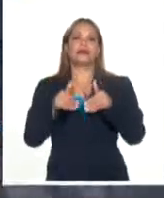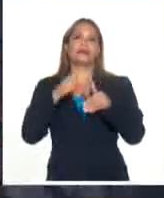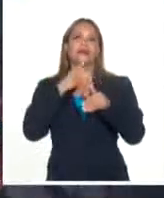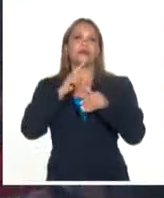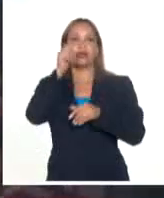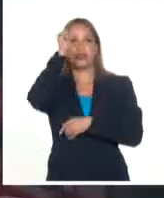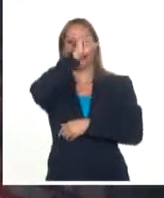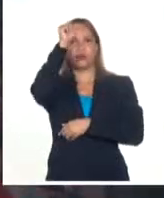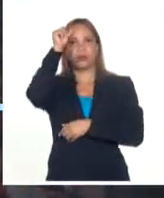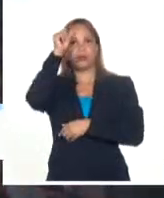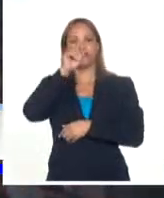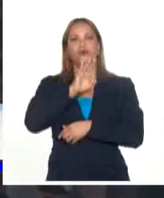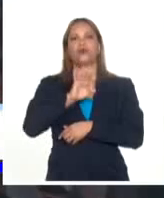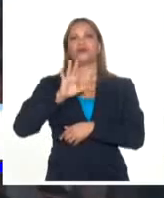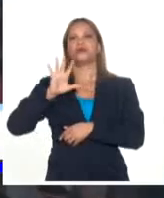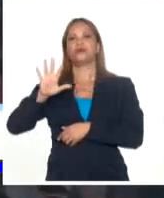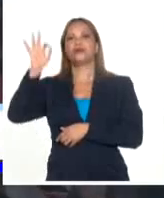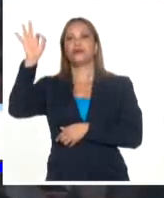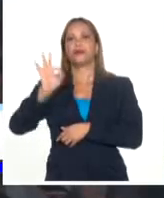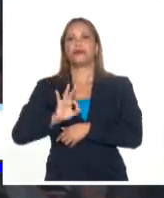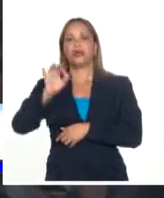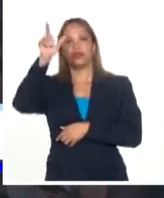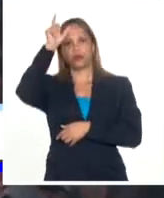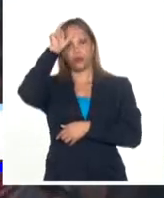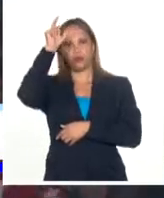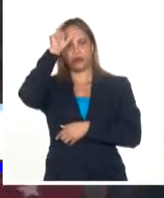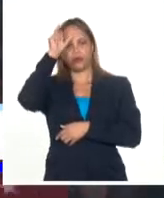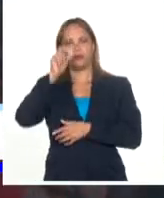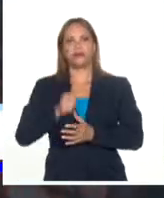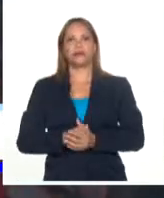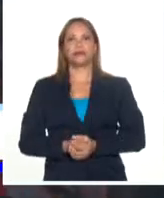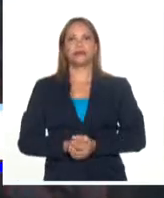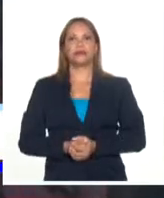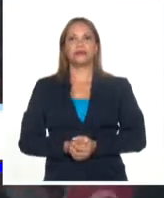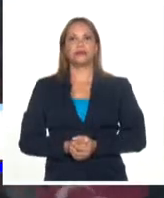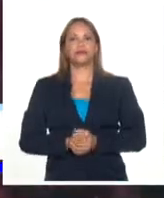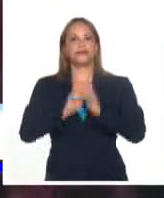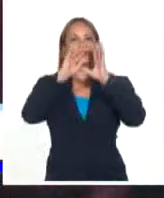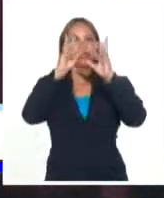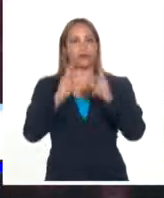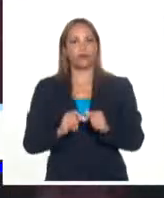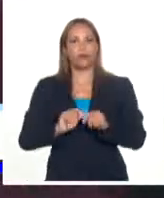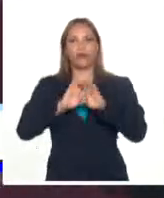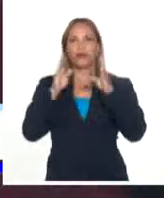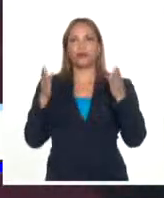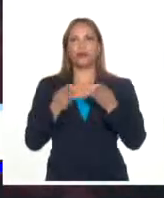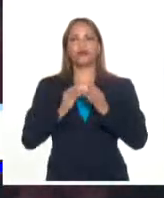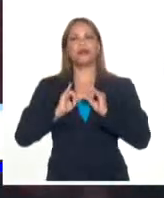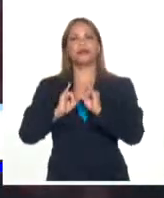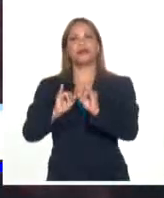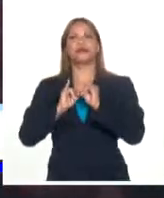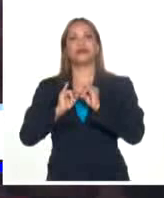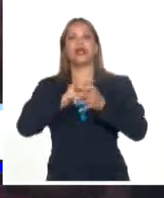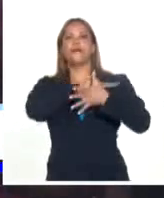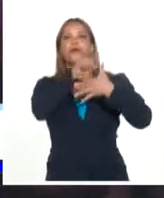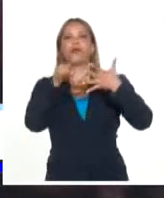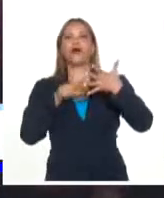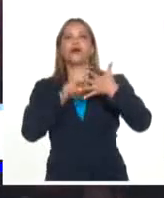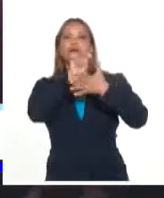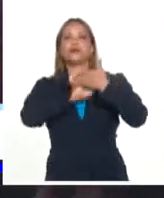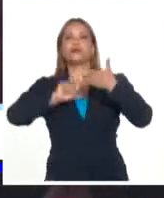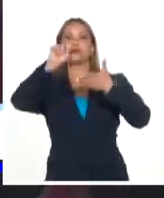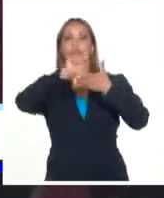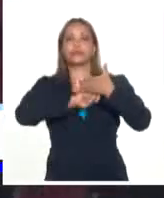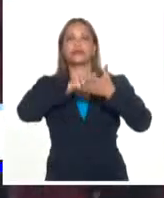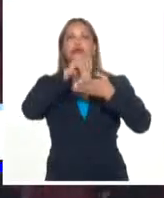Este domingo fue del 85,68% Los resultados definitivos serán anunciados por la Junta Electoral Suprema en un